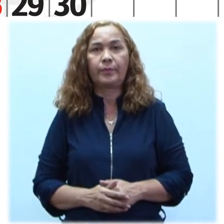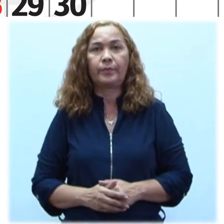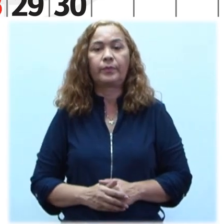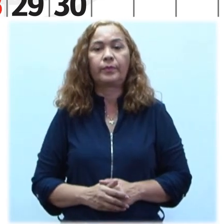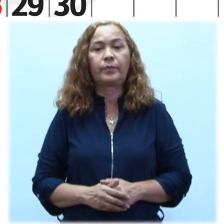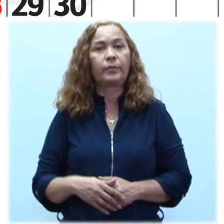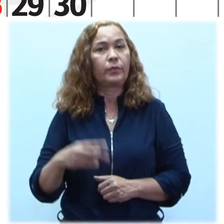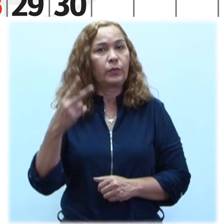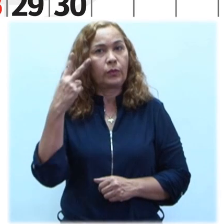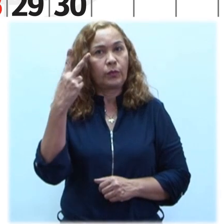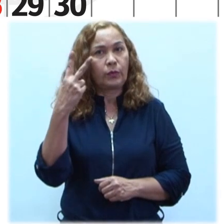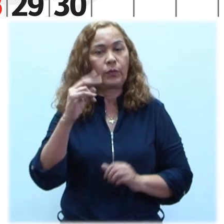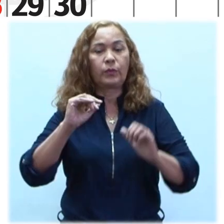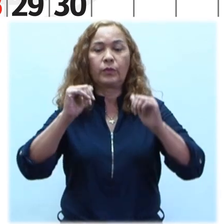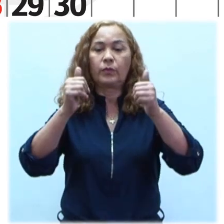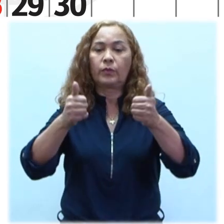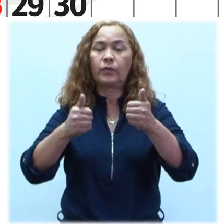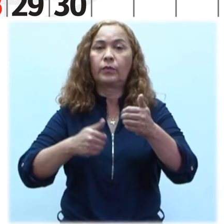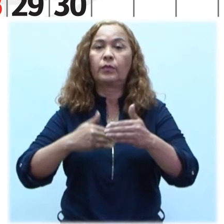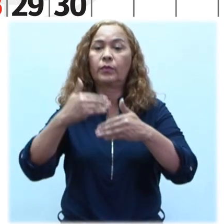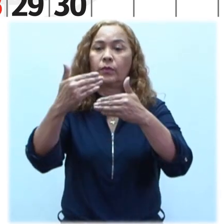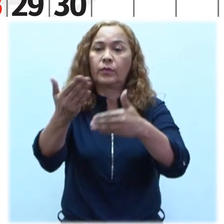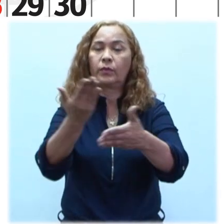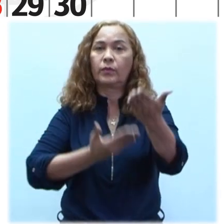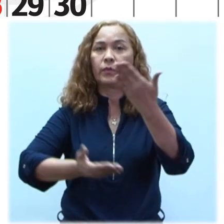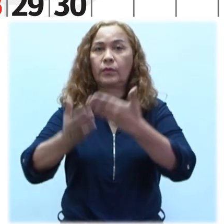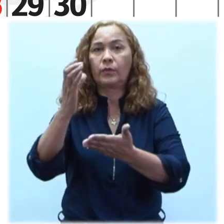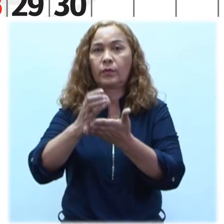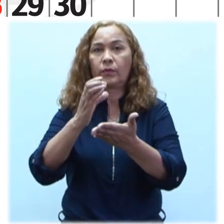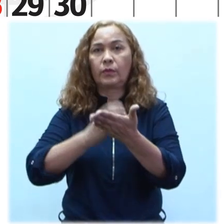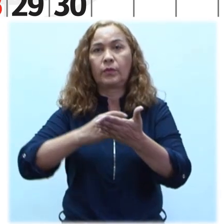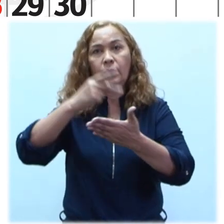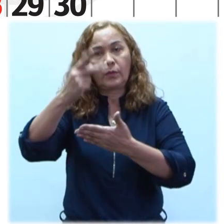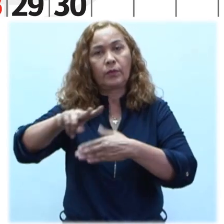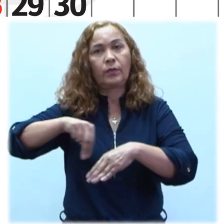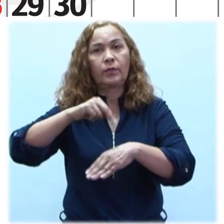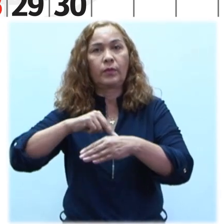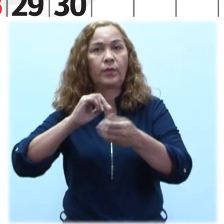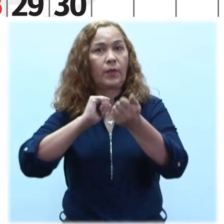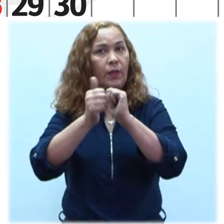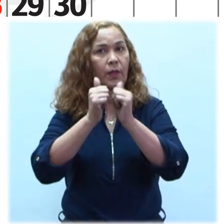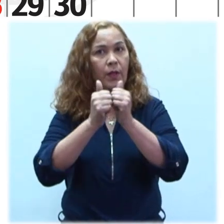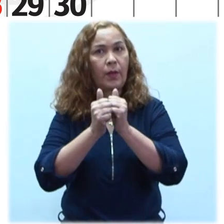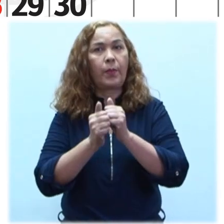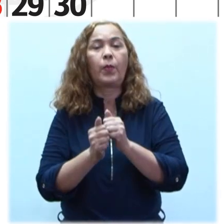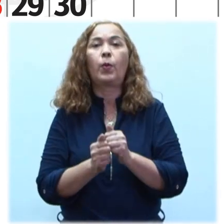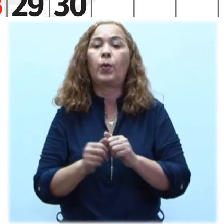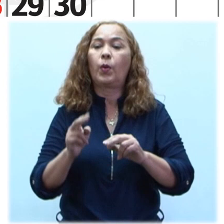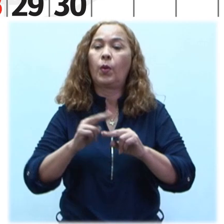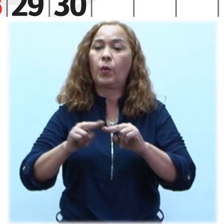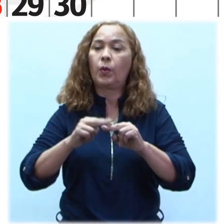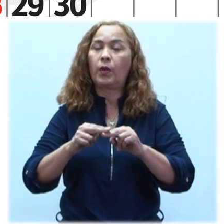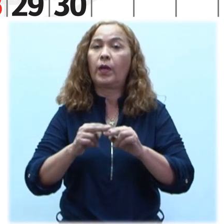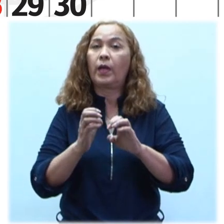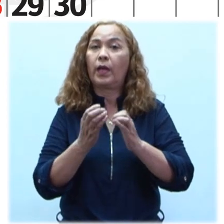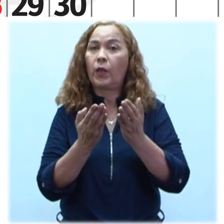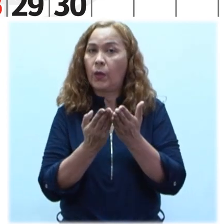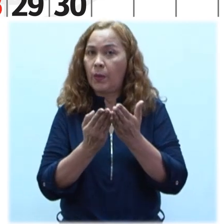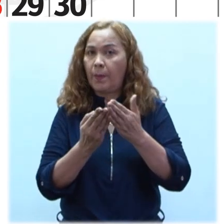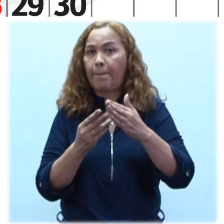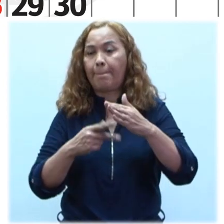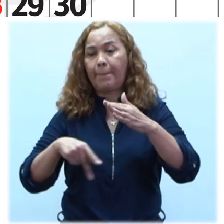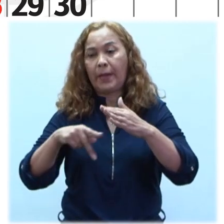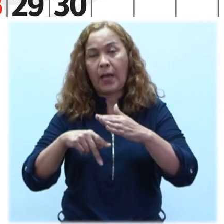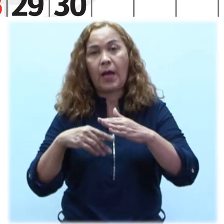Día 2 Inicio de la Fase Intercursos del Plan Nacional de Deporte en Edad Escolar para